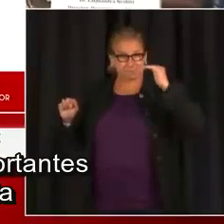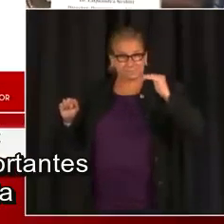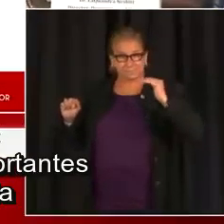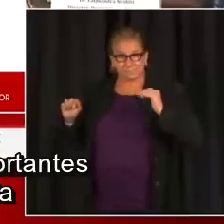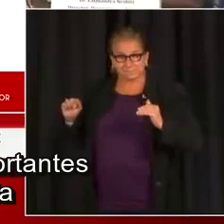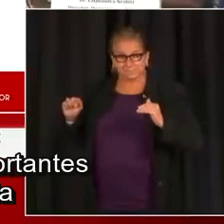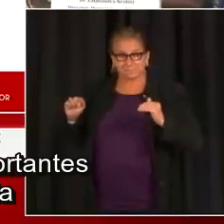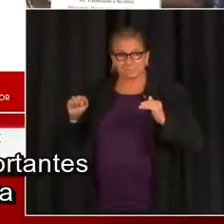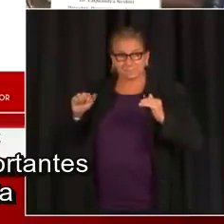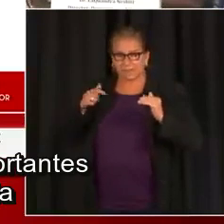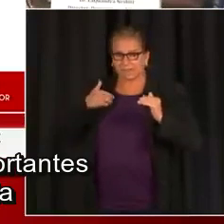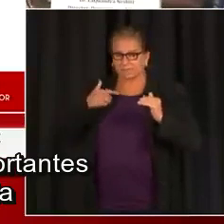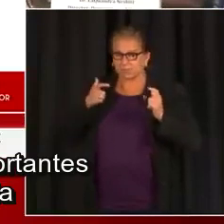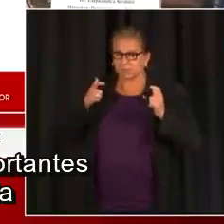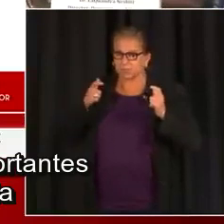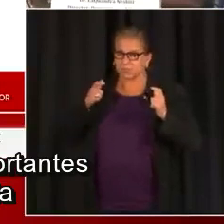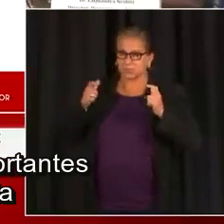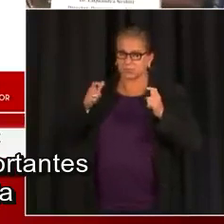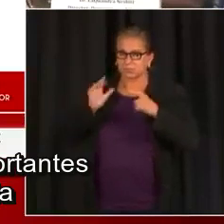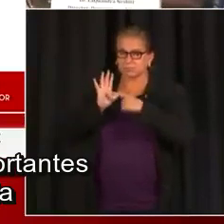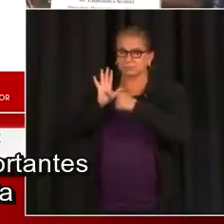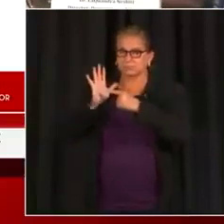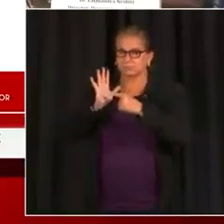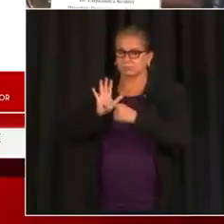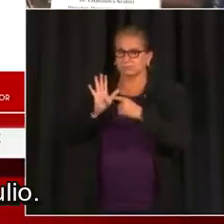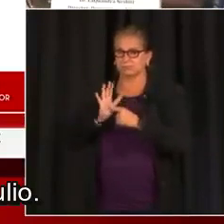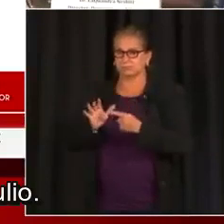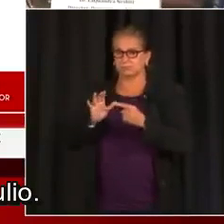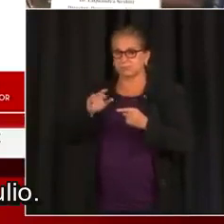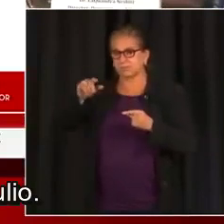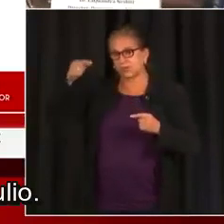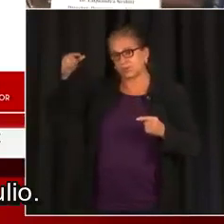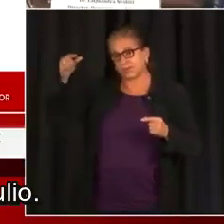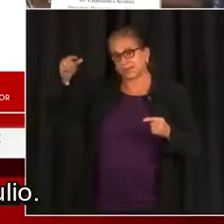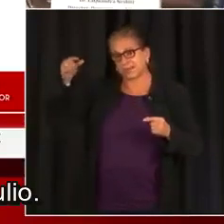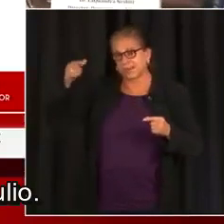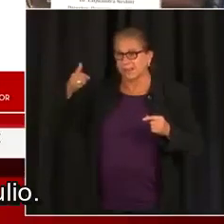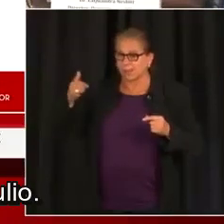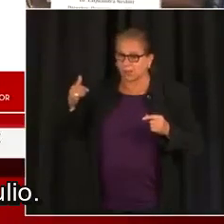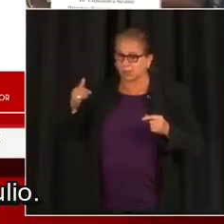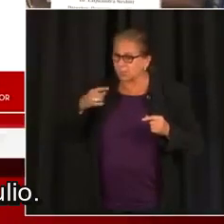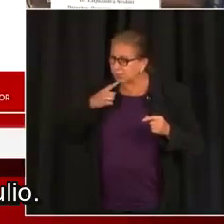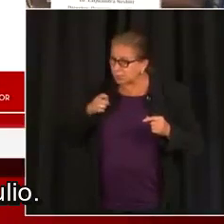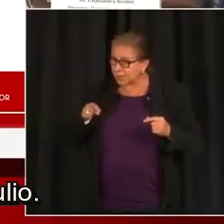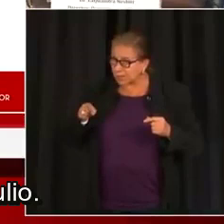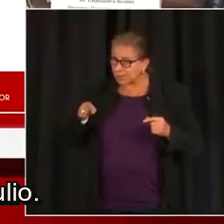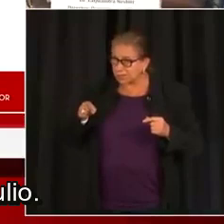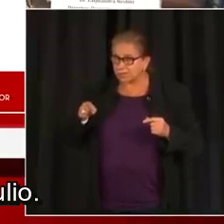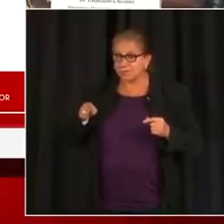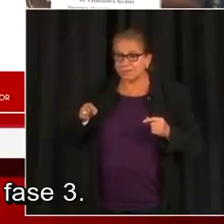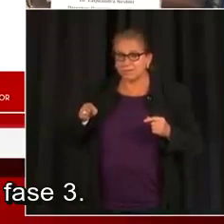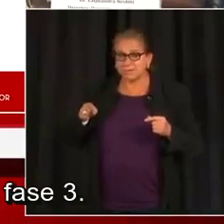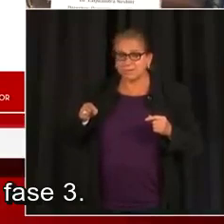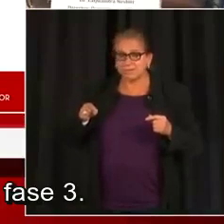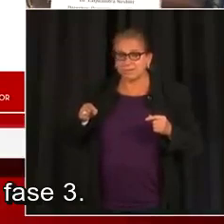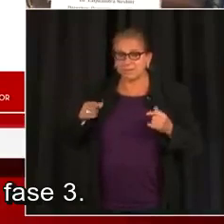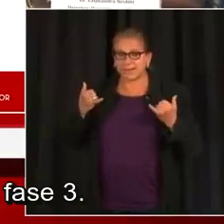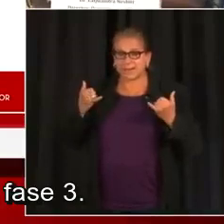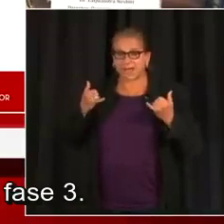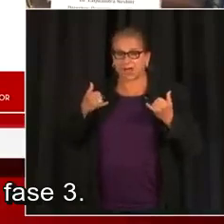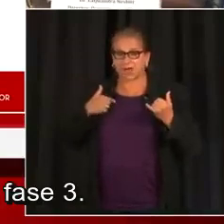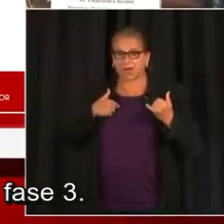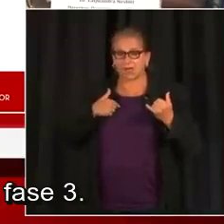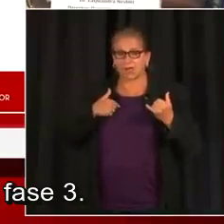indicadores significativos en esta etapa de la pandemia se pusieron en verde a finales de junio, principios de julio. En ese